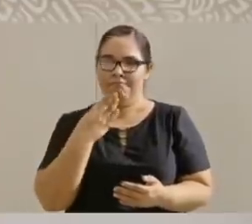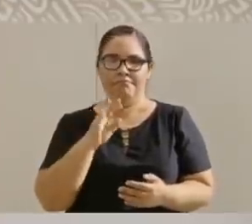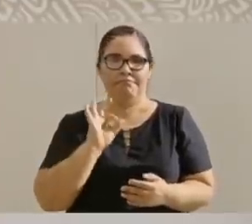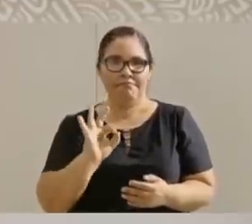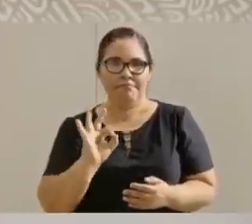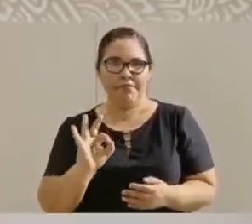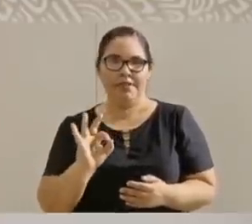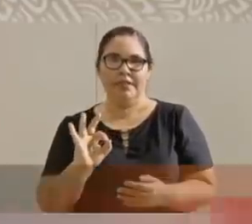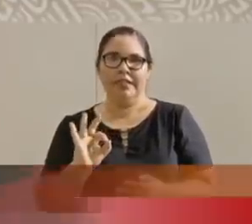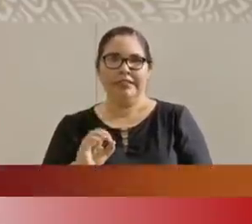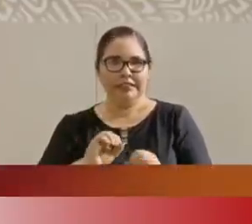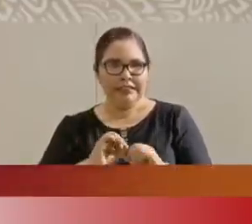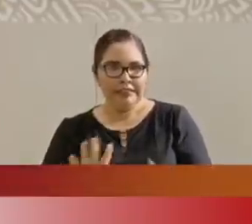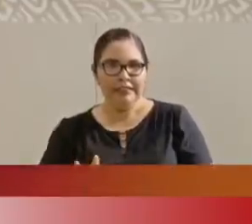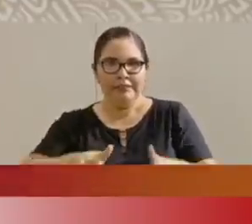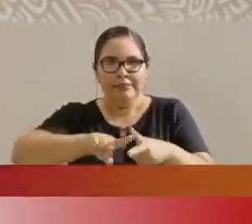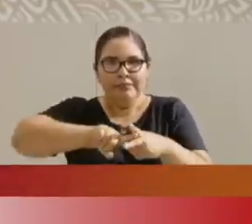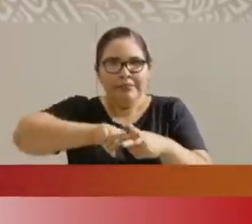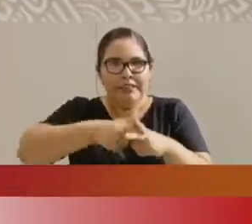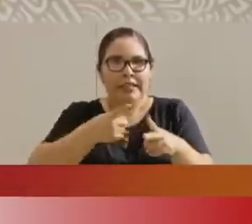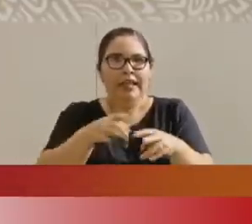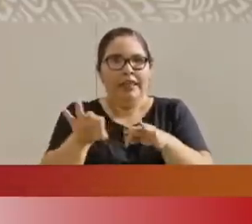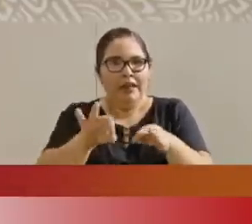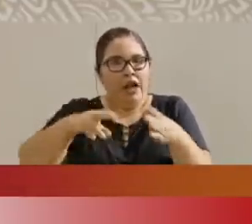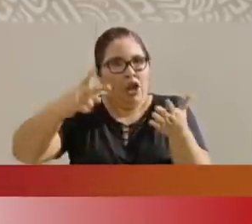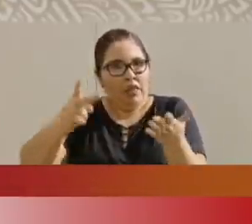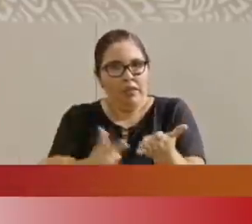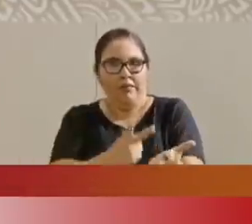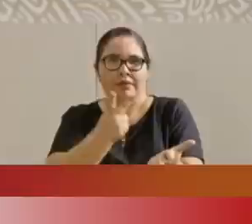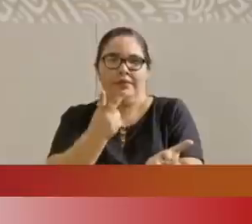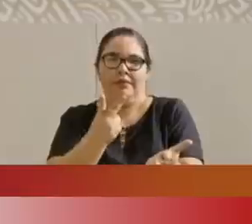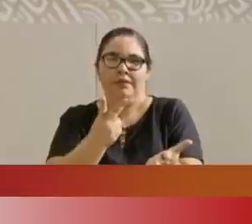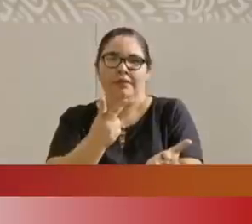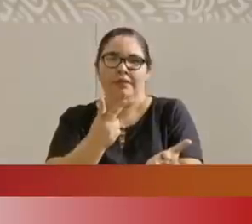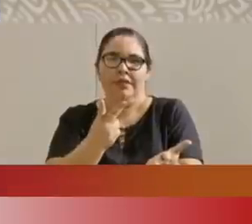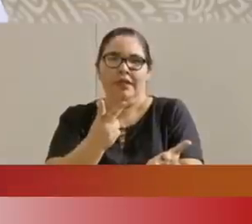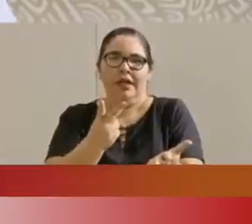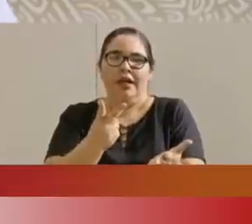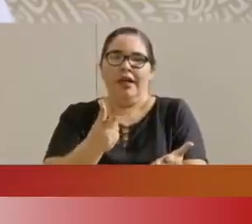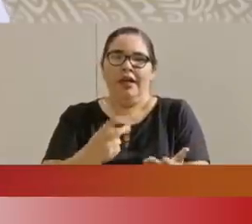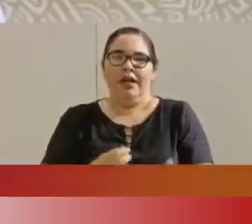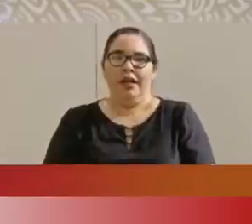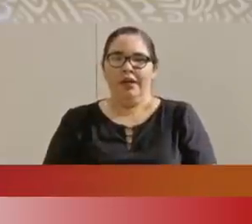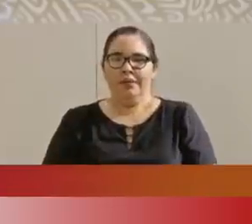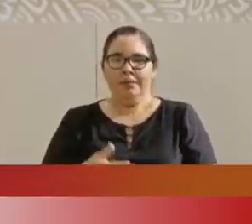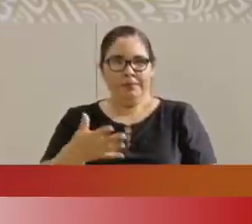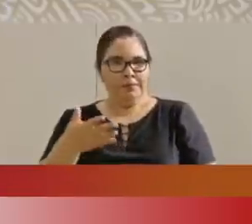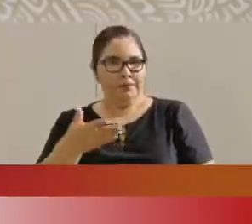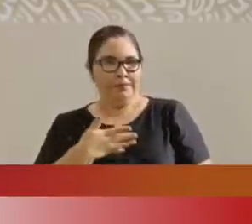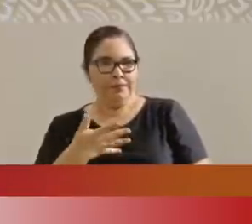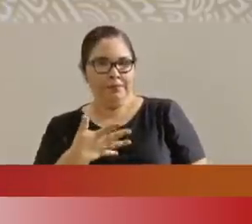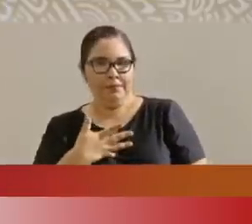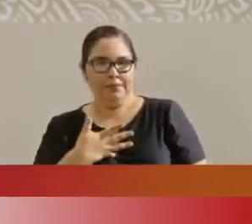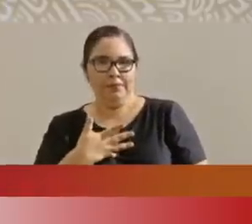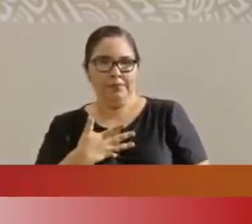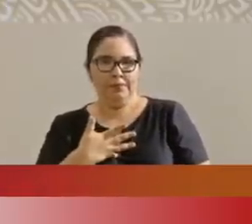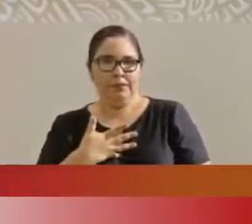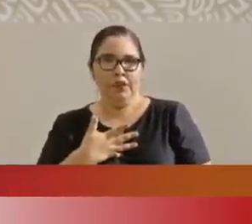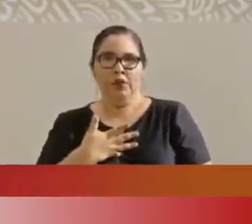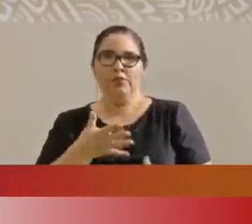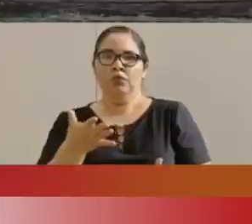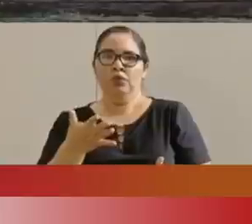va a iniciar la obra, que tenemos que